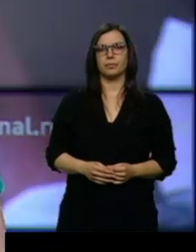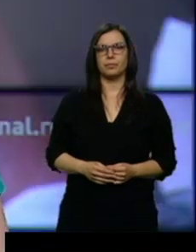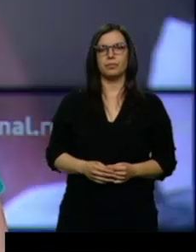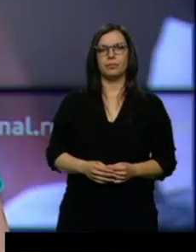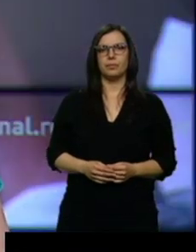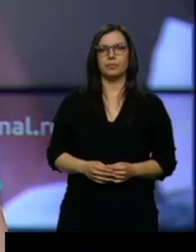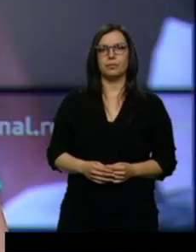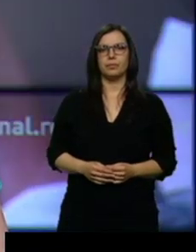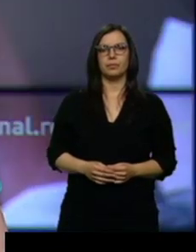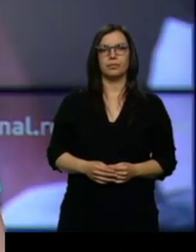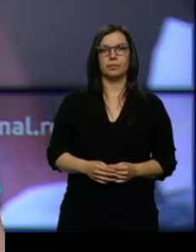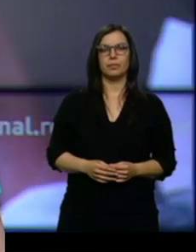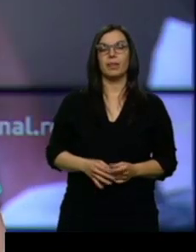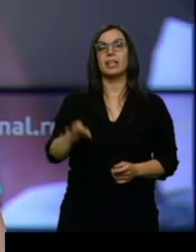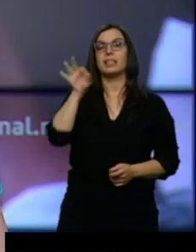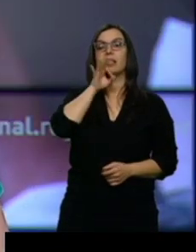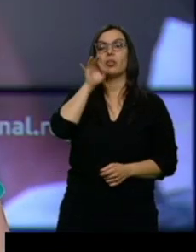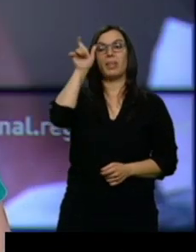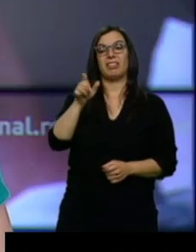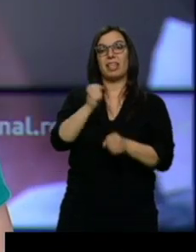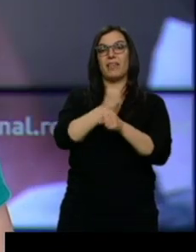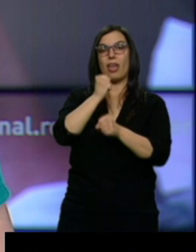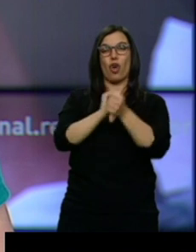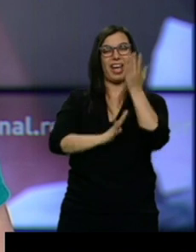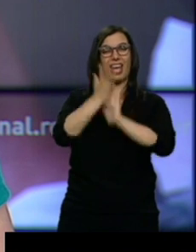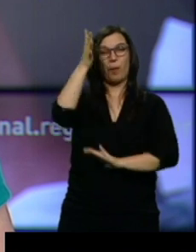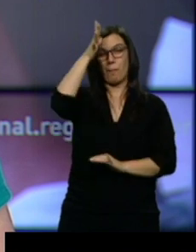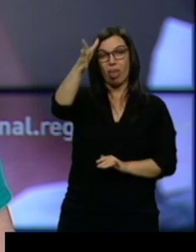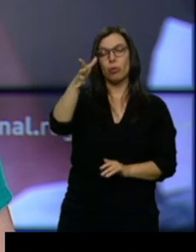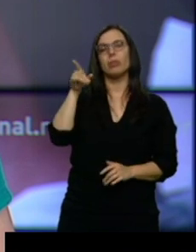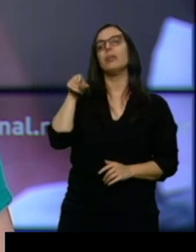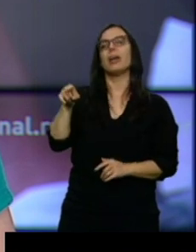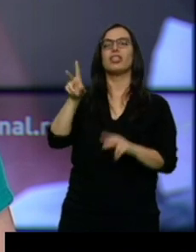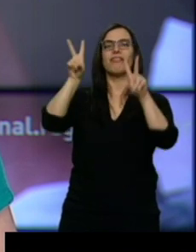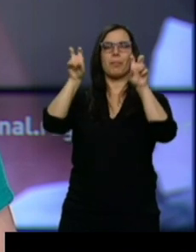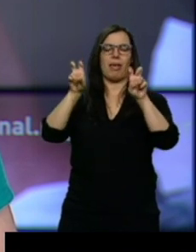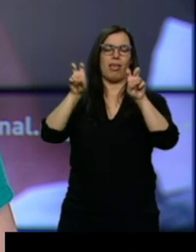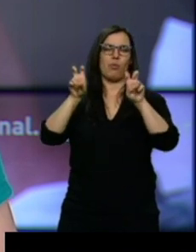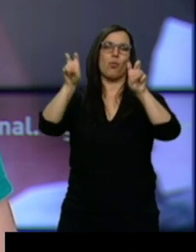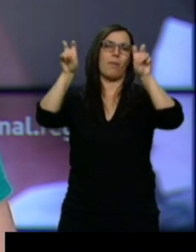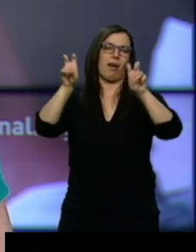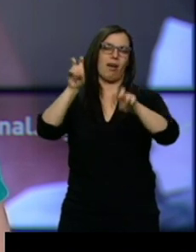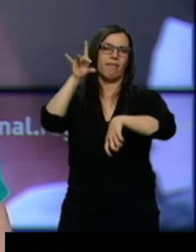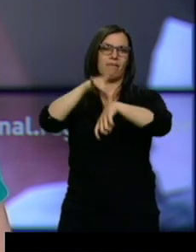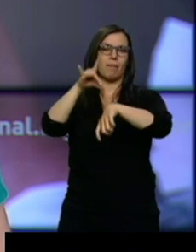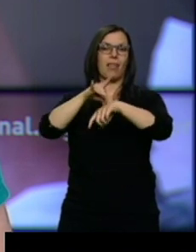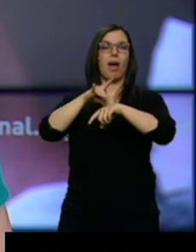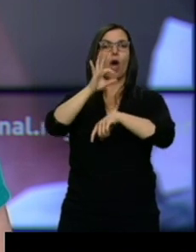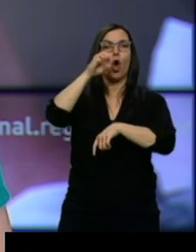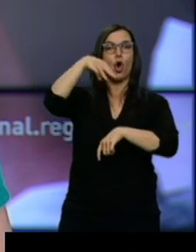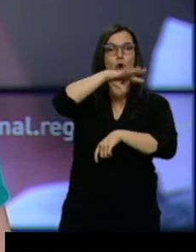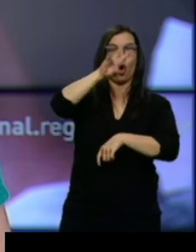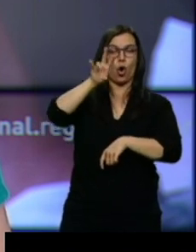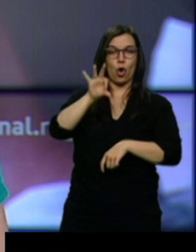El síndrome del trabajador quemado. Esta es la nueva enfermedad que la Organización Mundial de la Salud ha reconocido. Algunos de sus síntomas